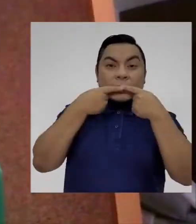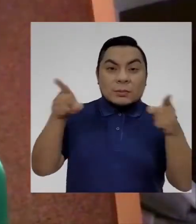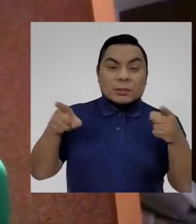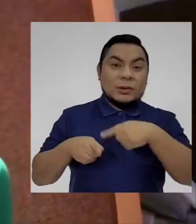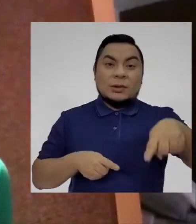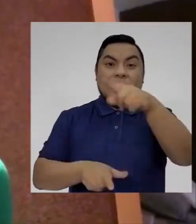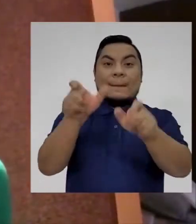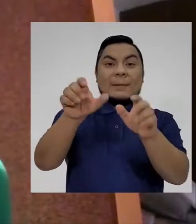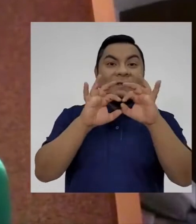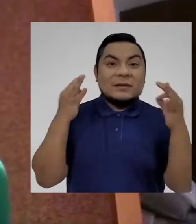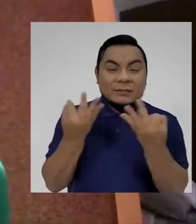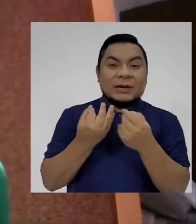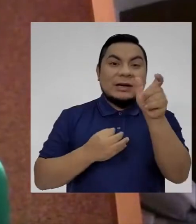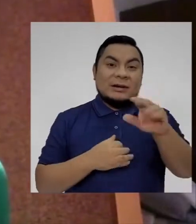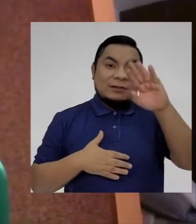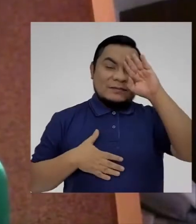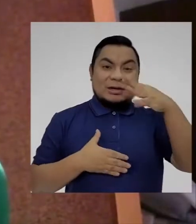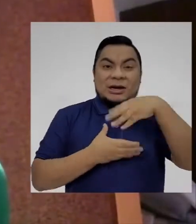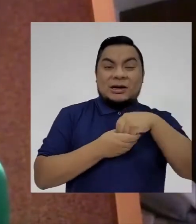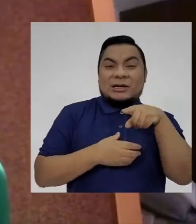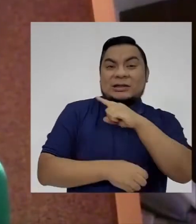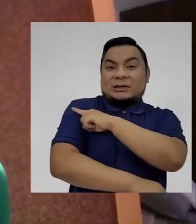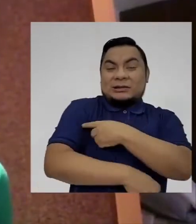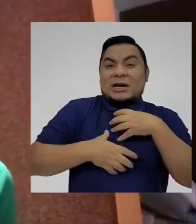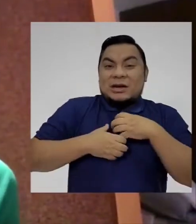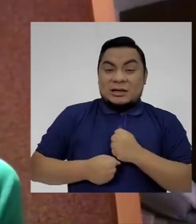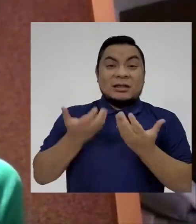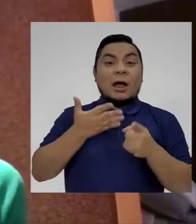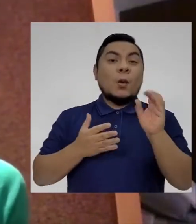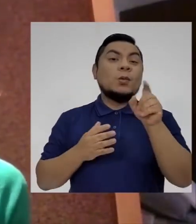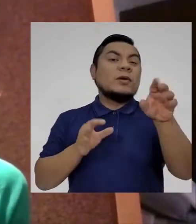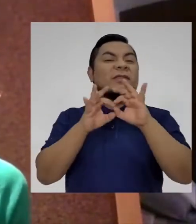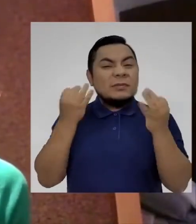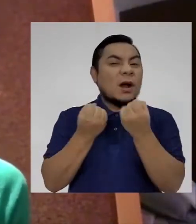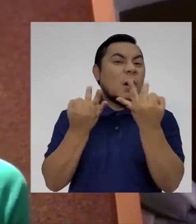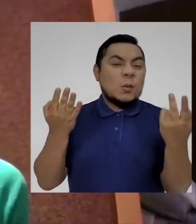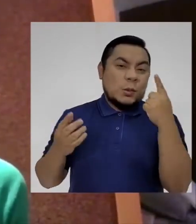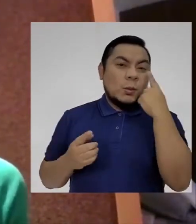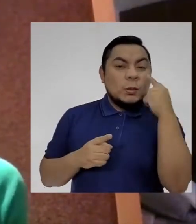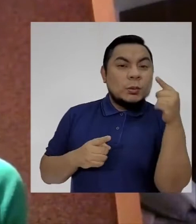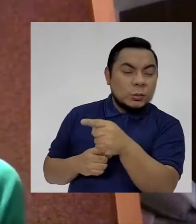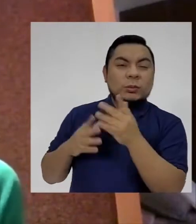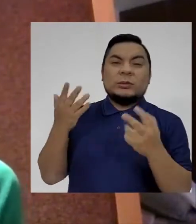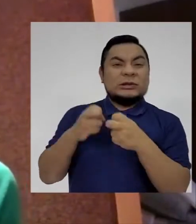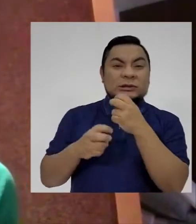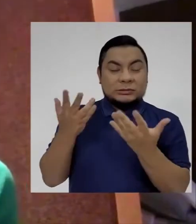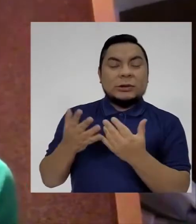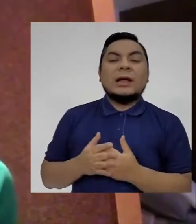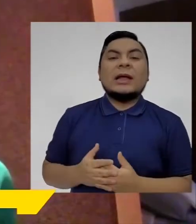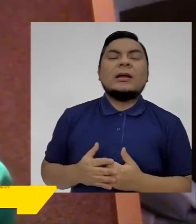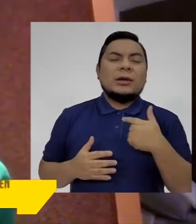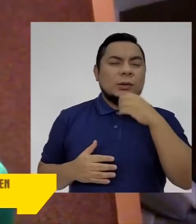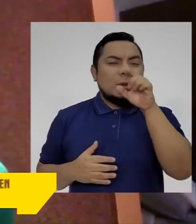el mensaje que le doy a todas las familias y pacientes que tienen alguna enfermedad que les genere discapacidad o complicaciones,